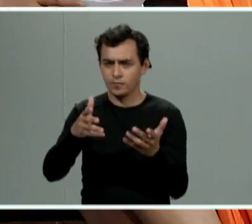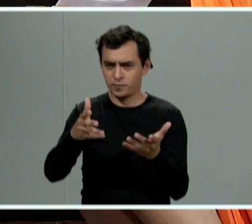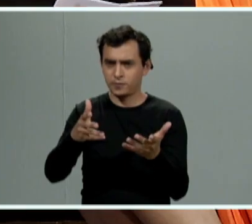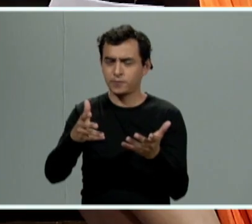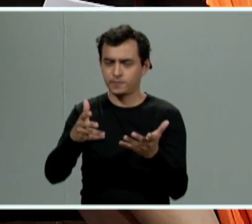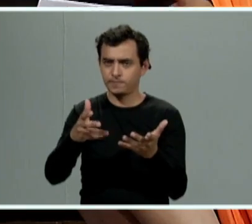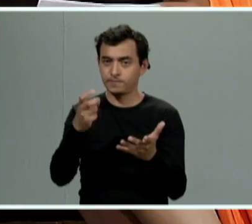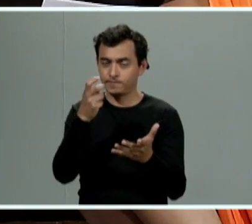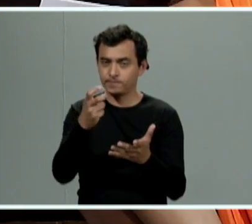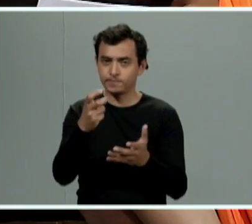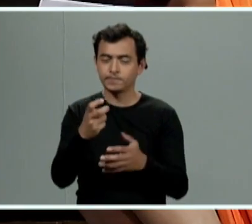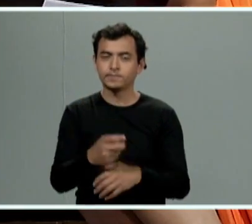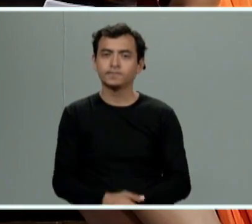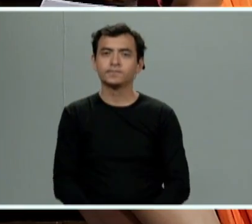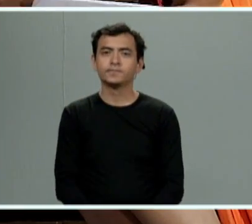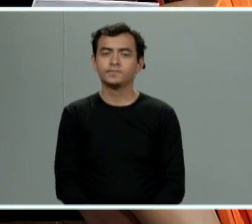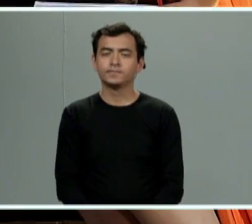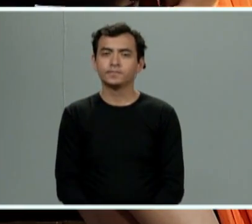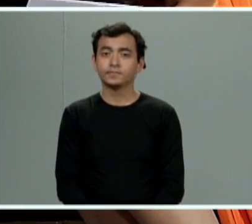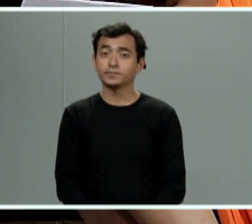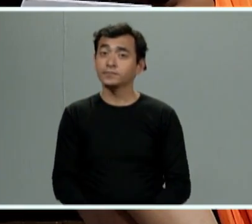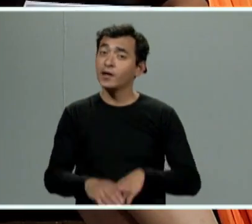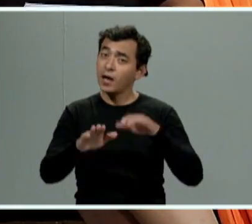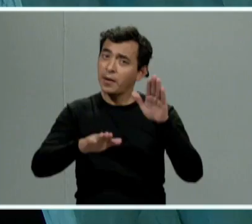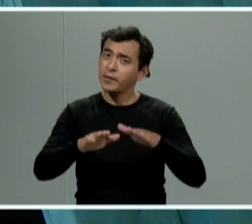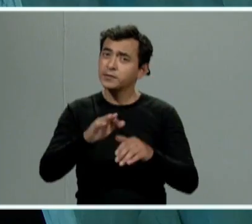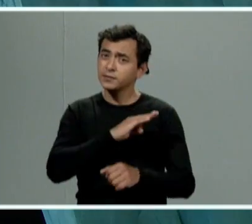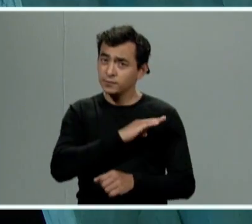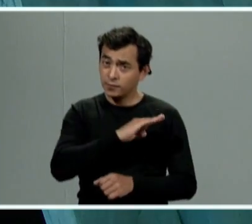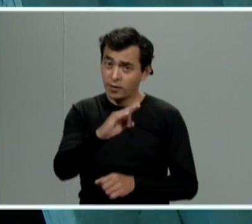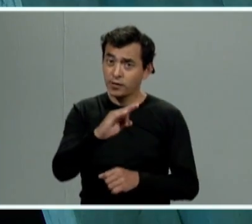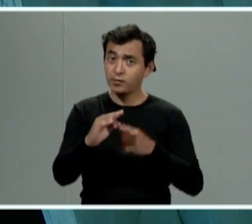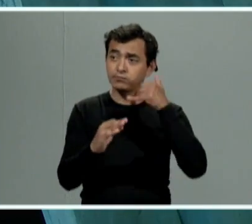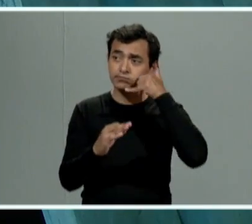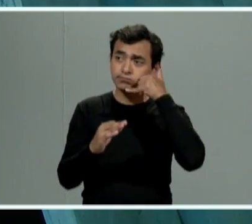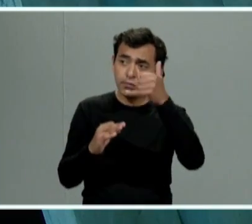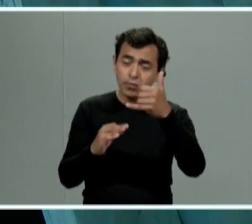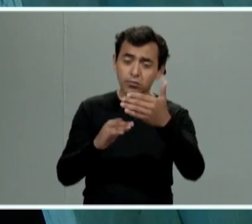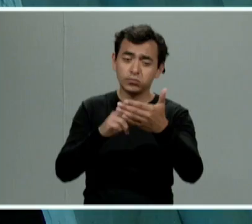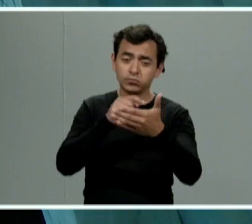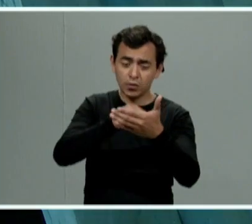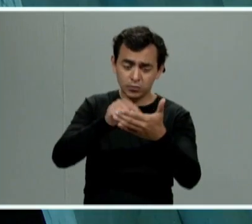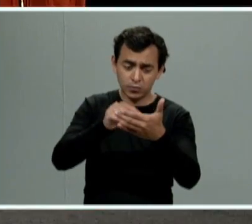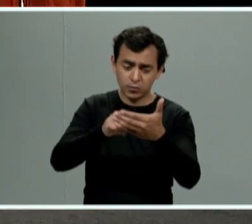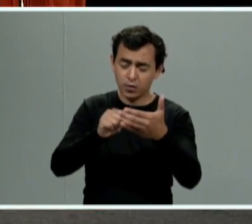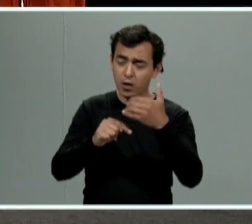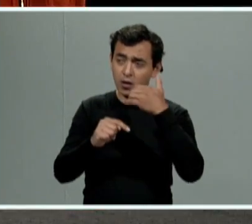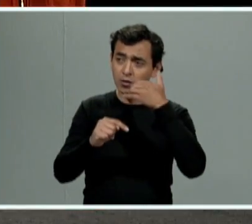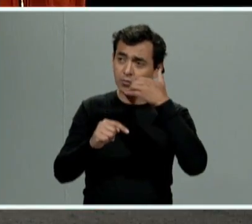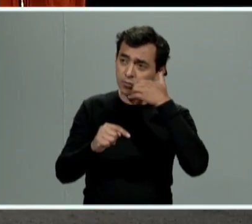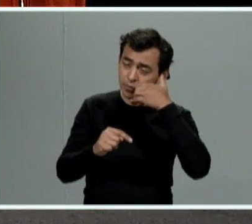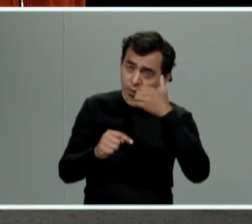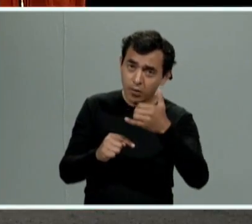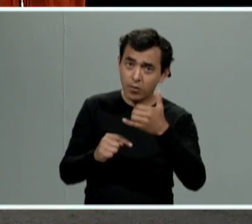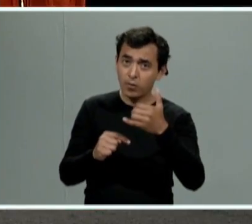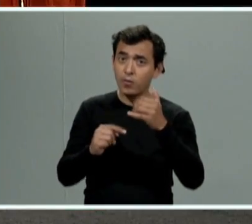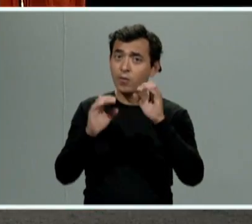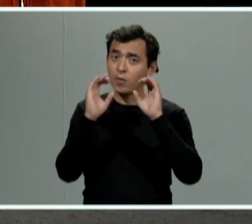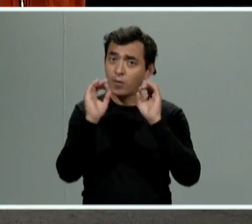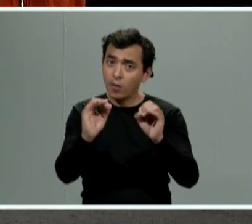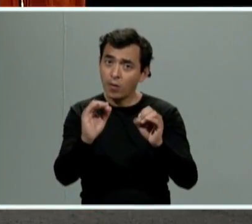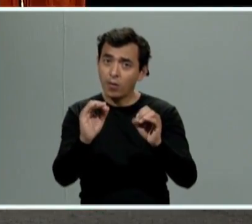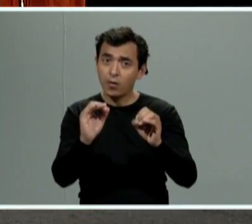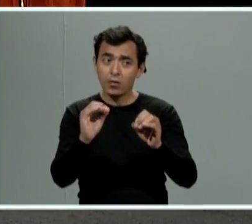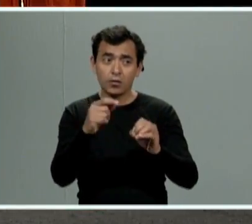denuncia me refiero a no muchas veces a lo mejor por teléfono o en alguna otra situación que la persona ha dañado a la